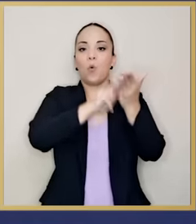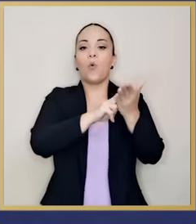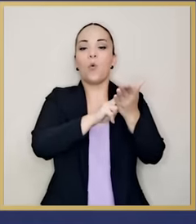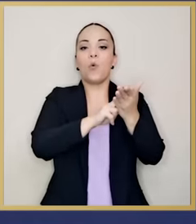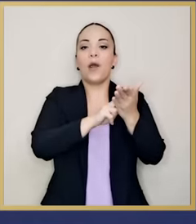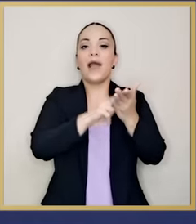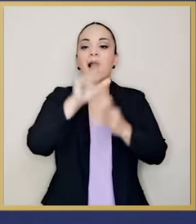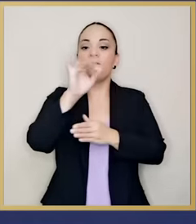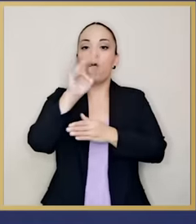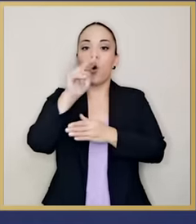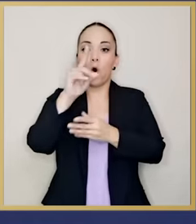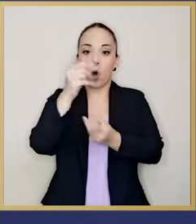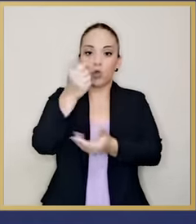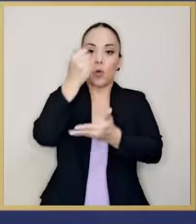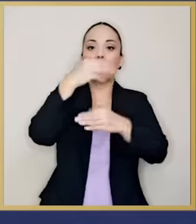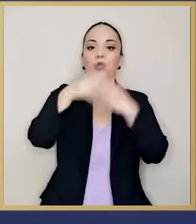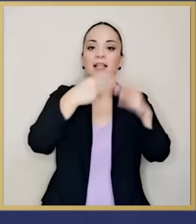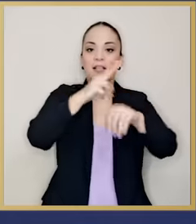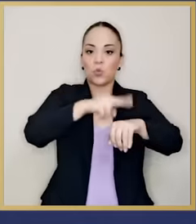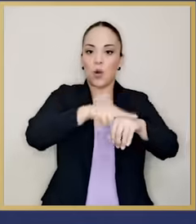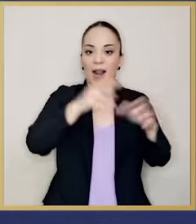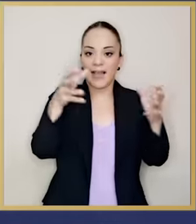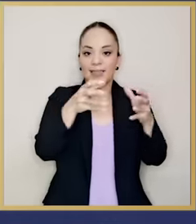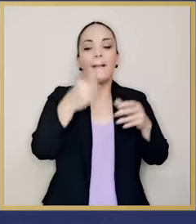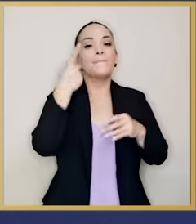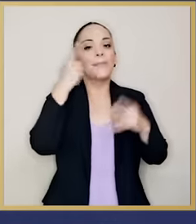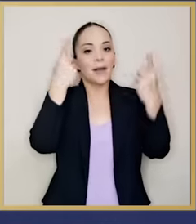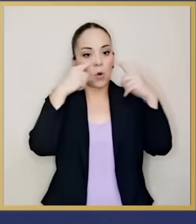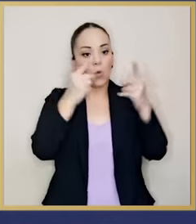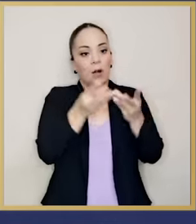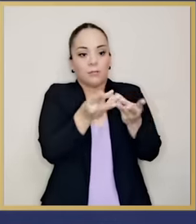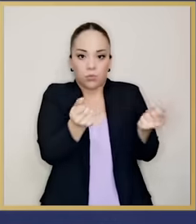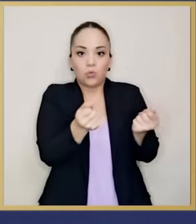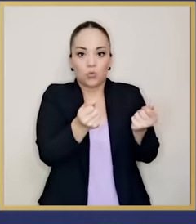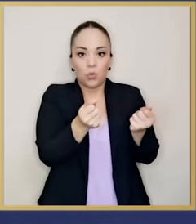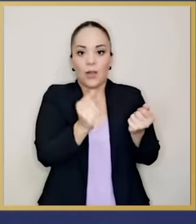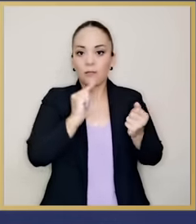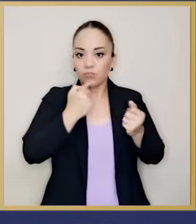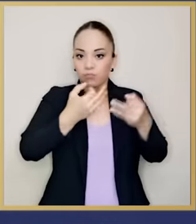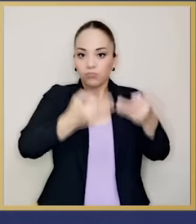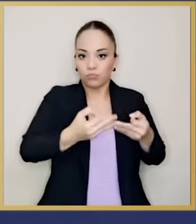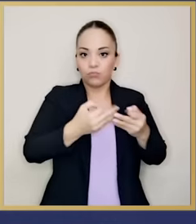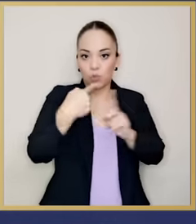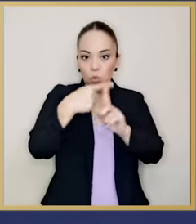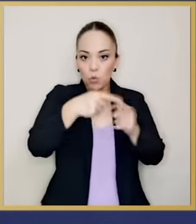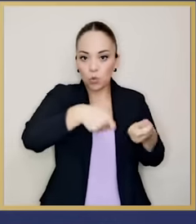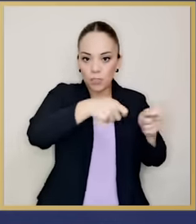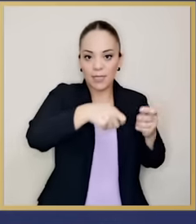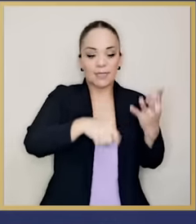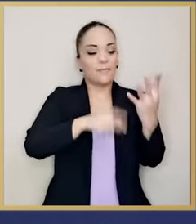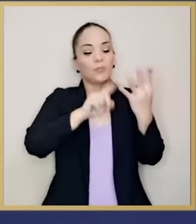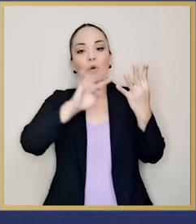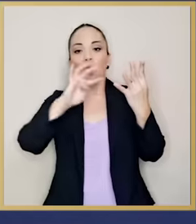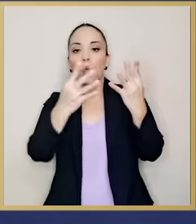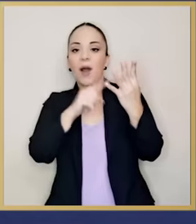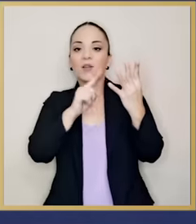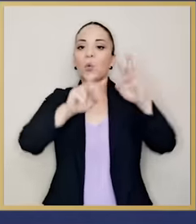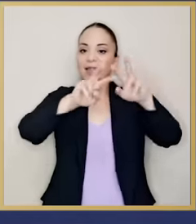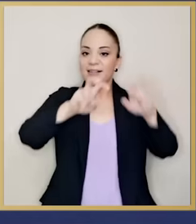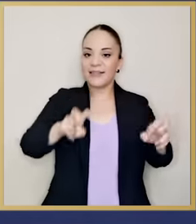primera instancia el Fondo Mundial de la Naturaleza para un plan de remediación serio en la zona de las Crucitas. Y cuarto,